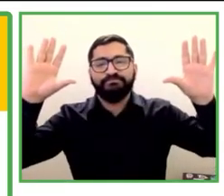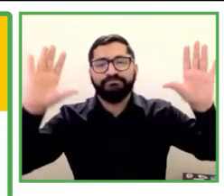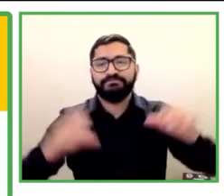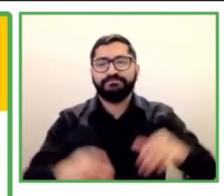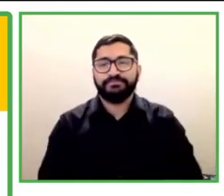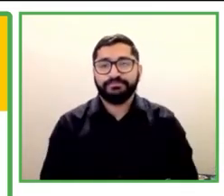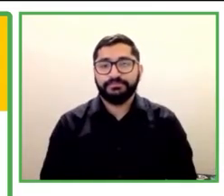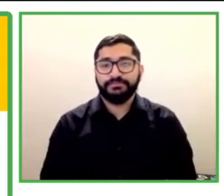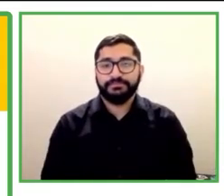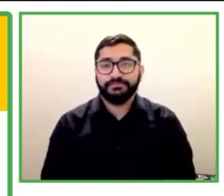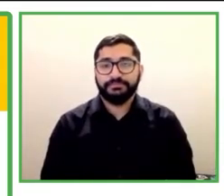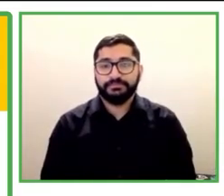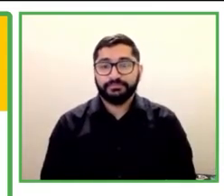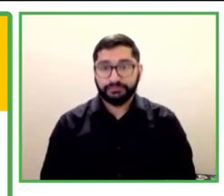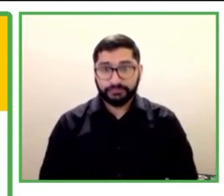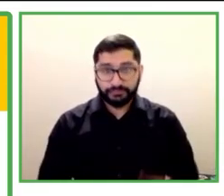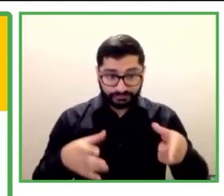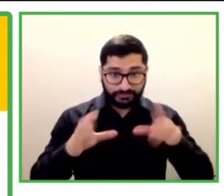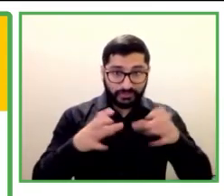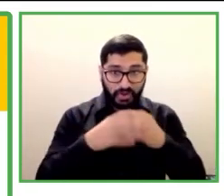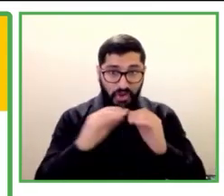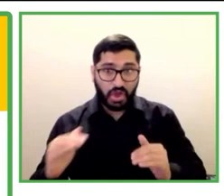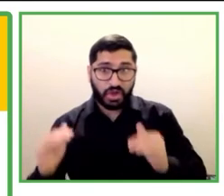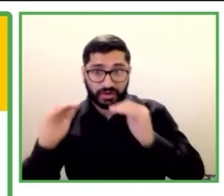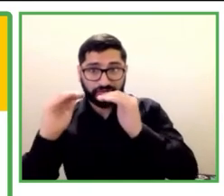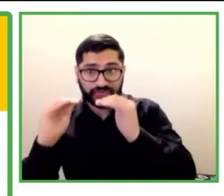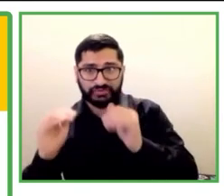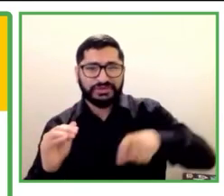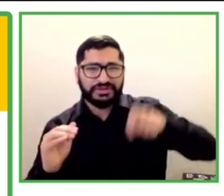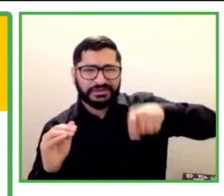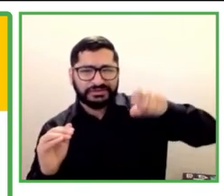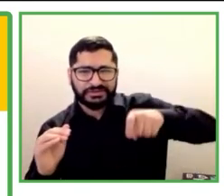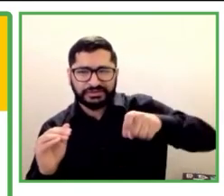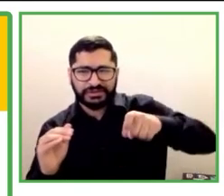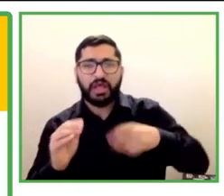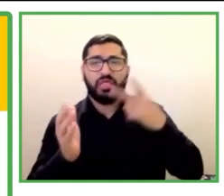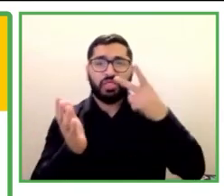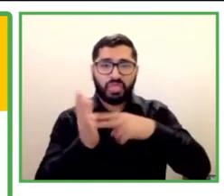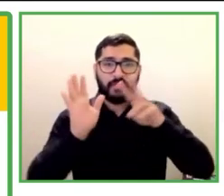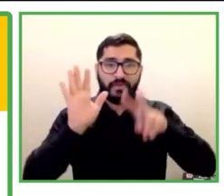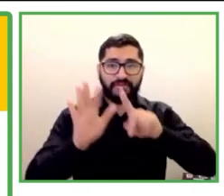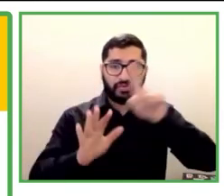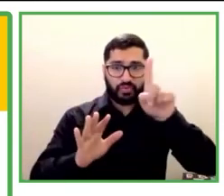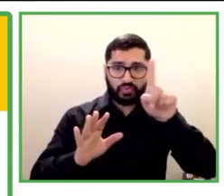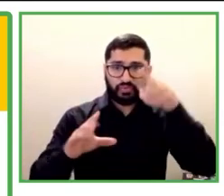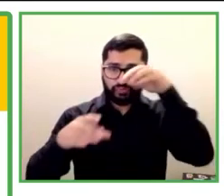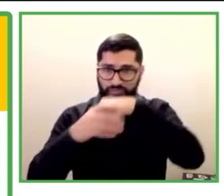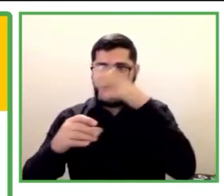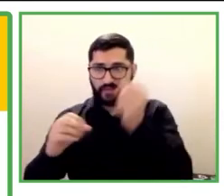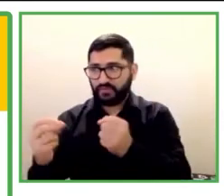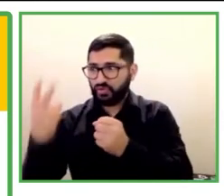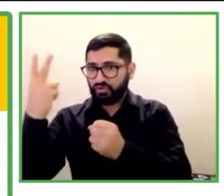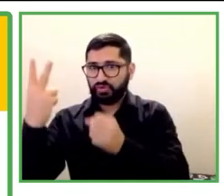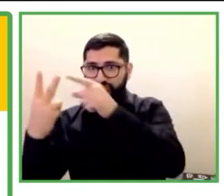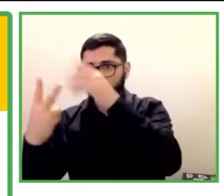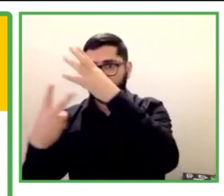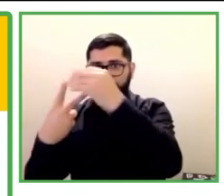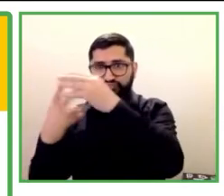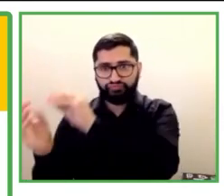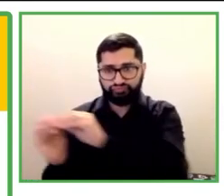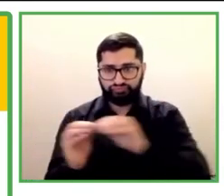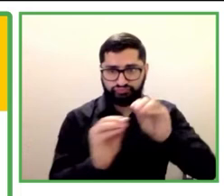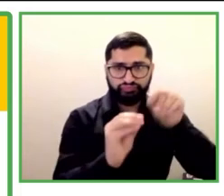tenemos dos modelos. El primero es para los jóvenes menos educados, que son un número creciente, sobre todo en India.